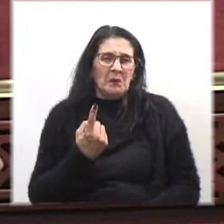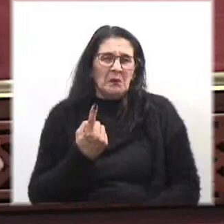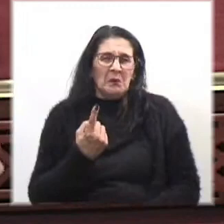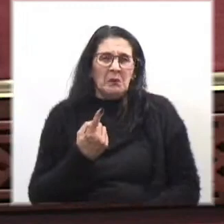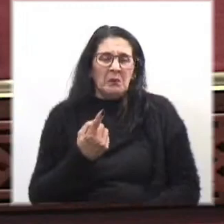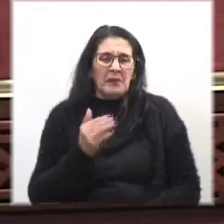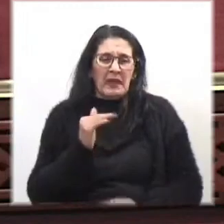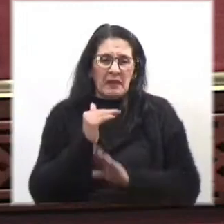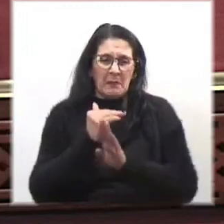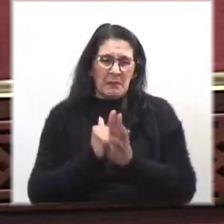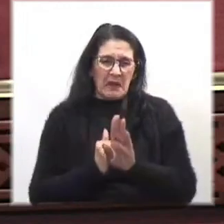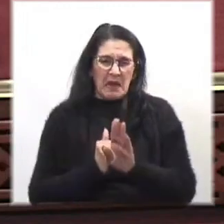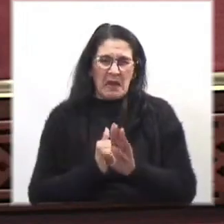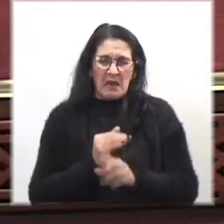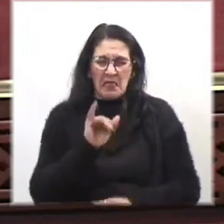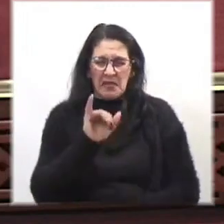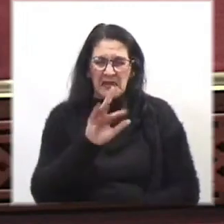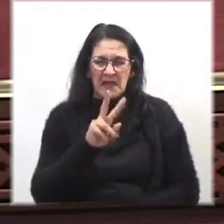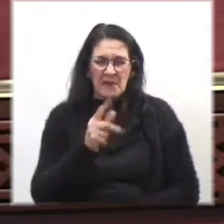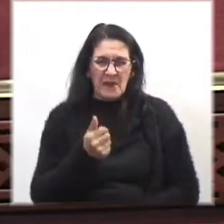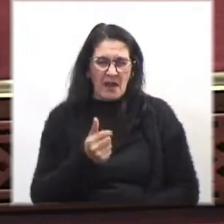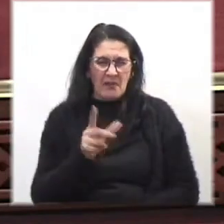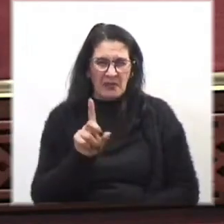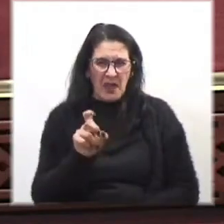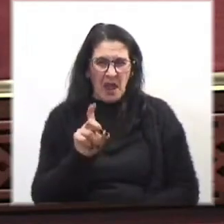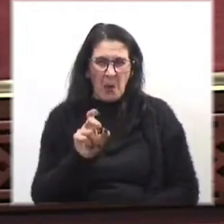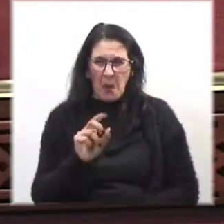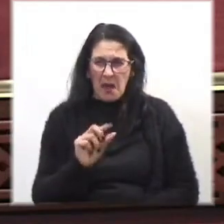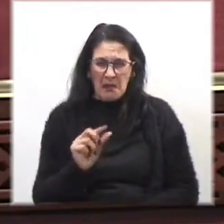IVA al agua, IVA al agua,